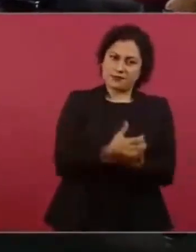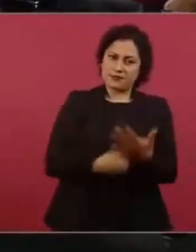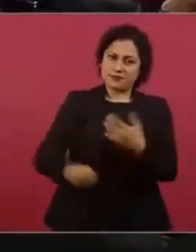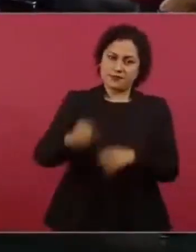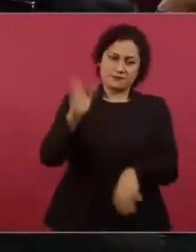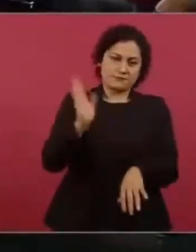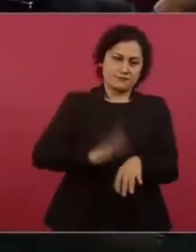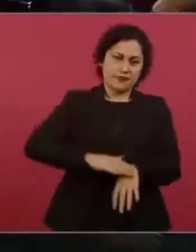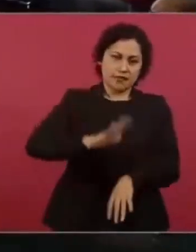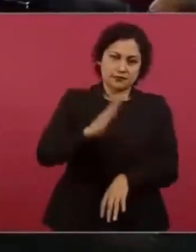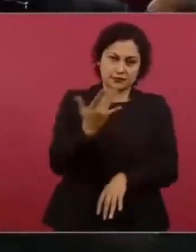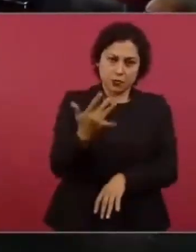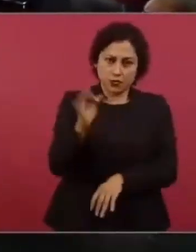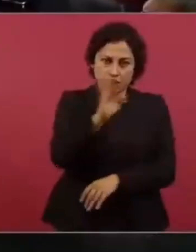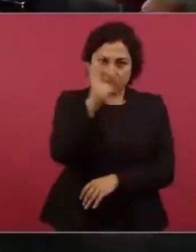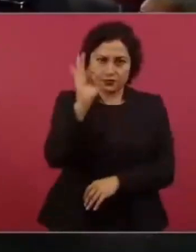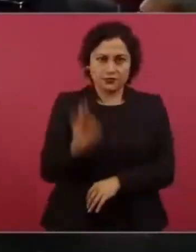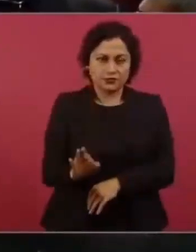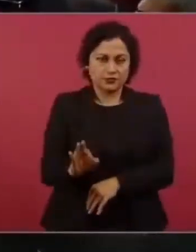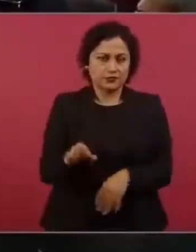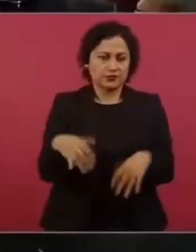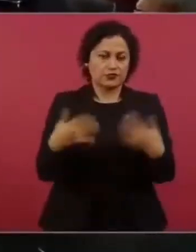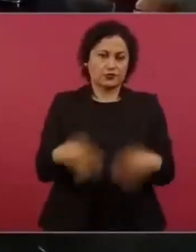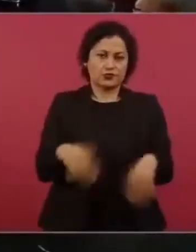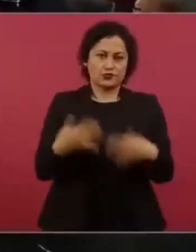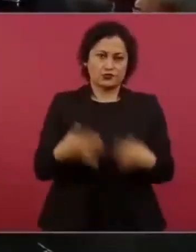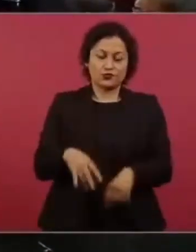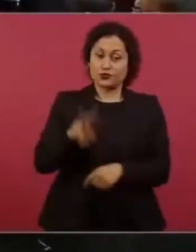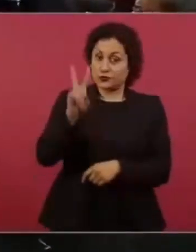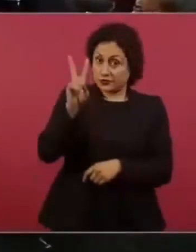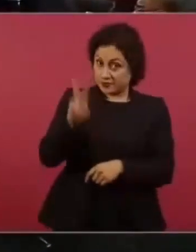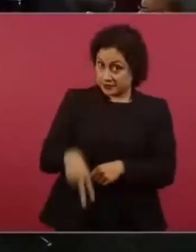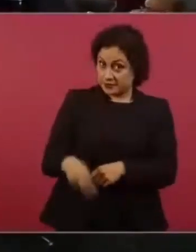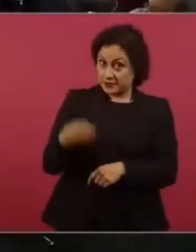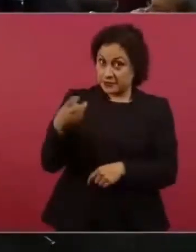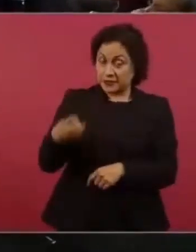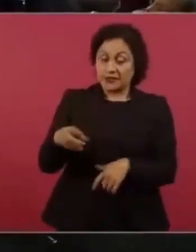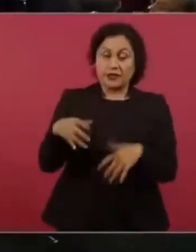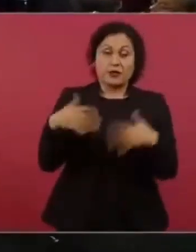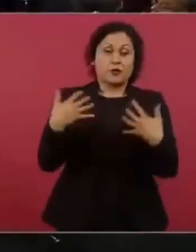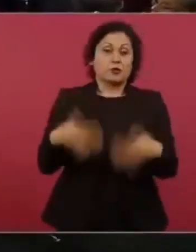Es un yacimiento, a ver si pones la